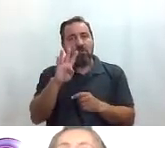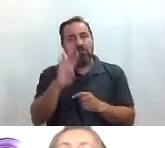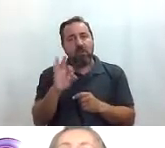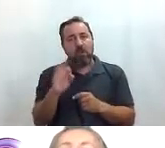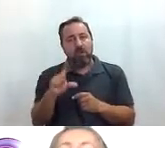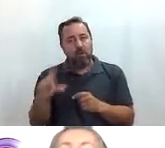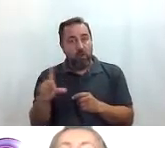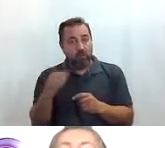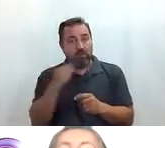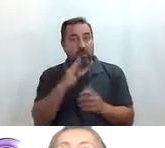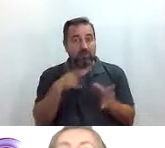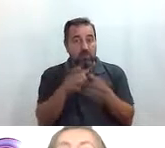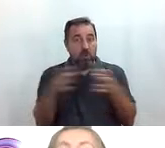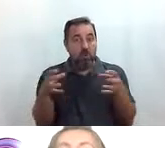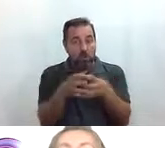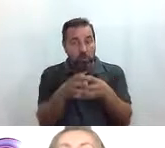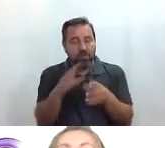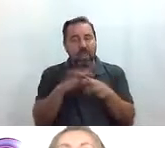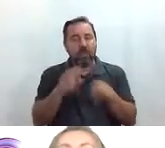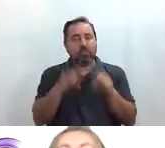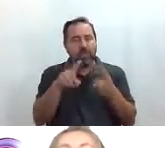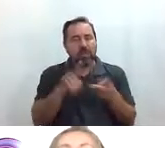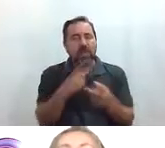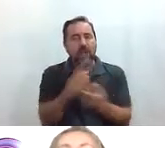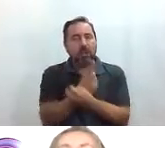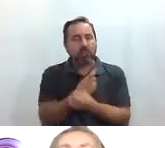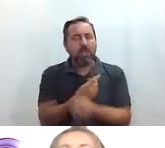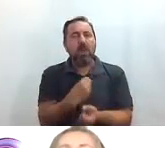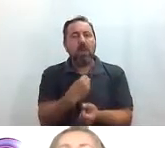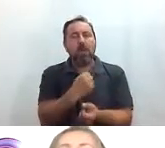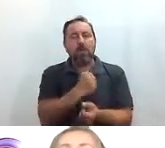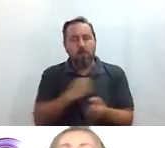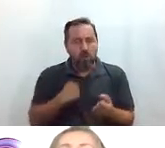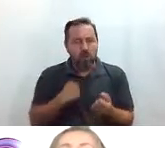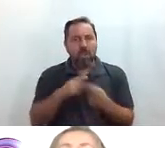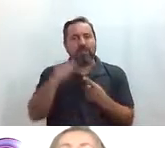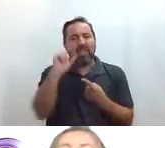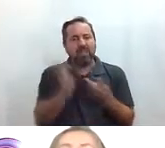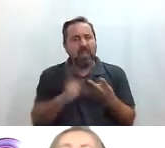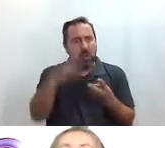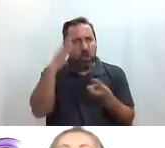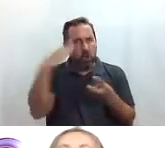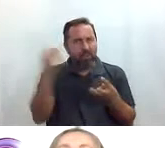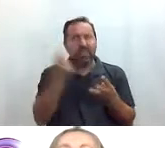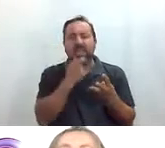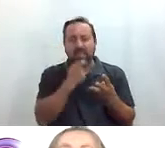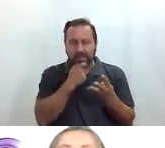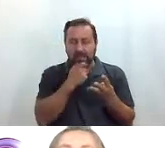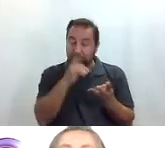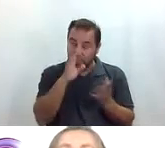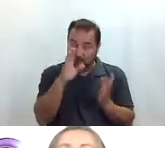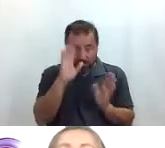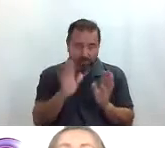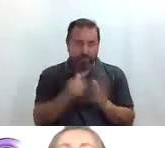como os contaba de Australia de Austria Polonia Italia Holanda Inglaterra si no recuerdo mal